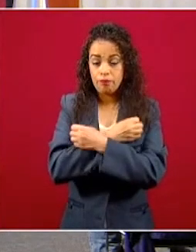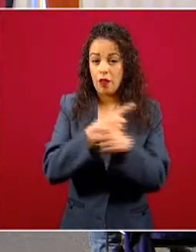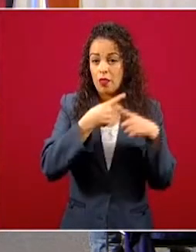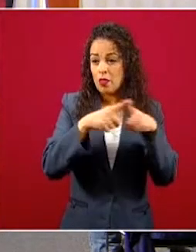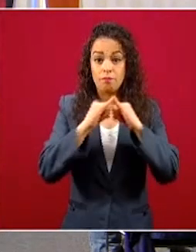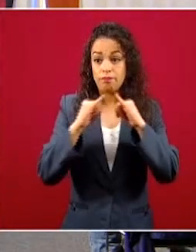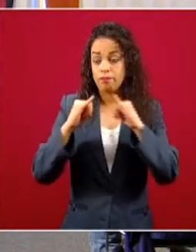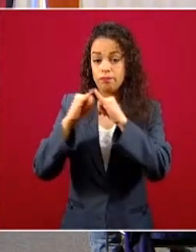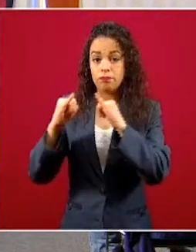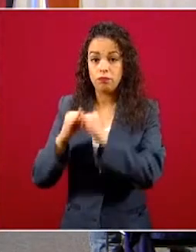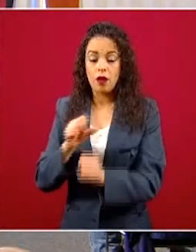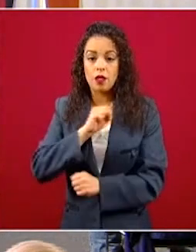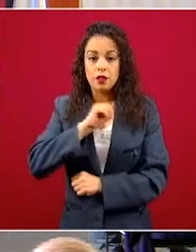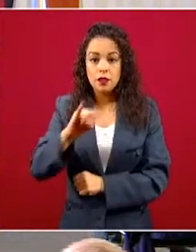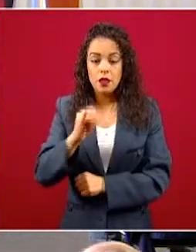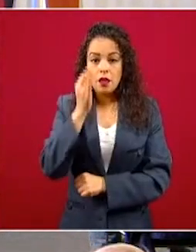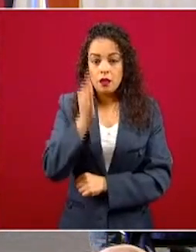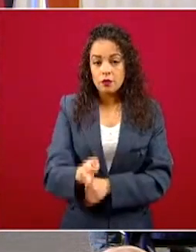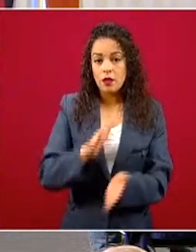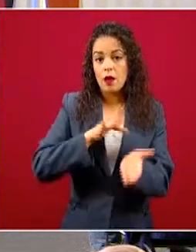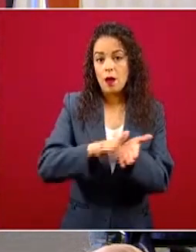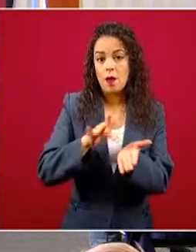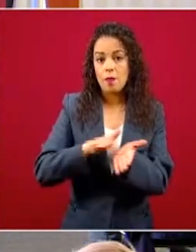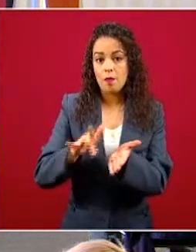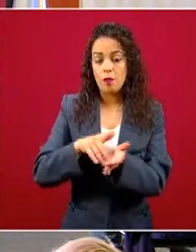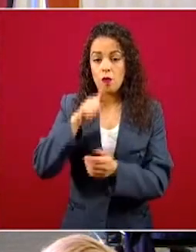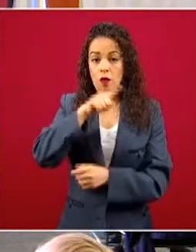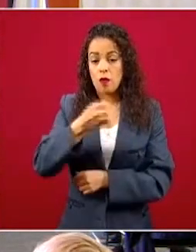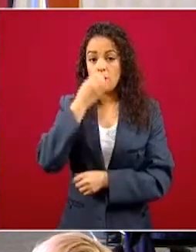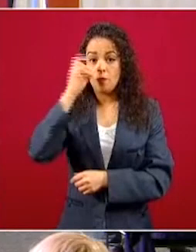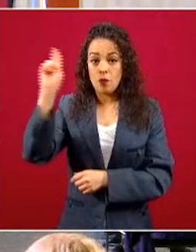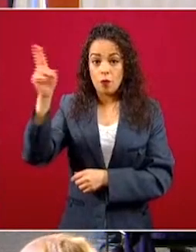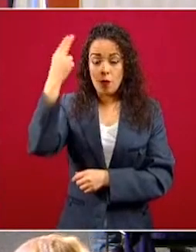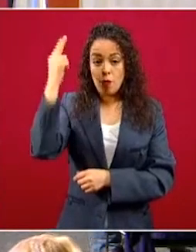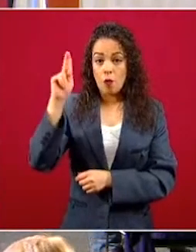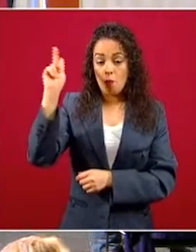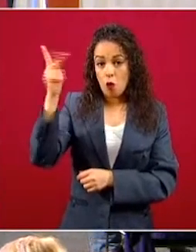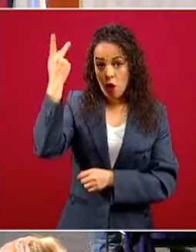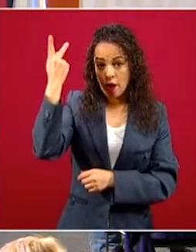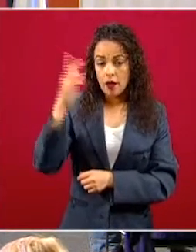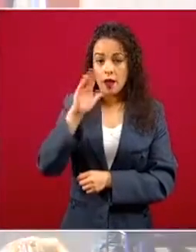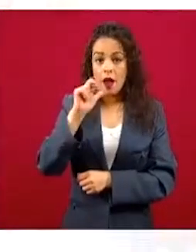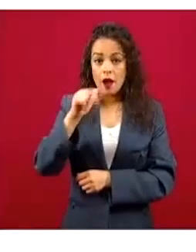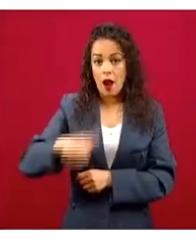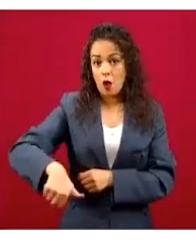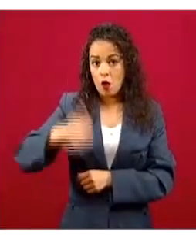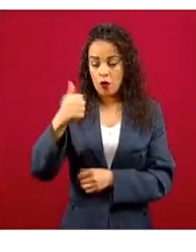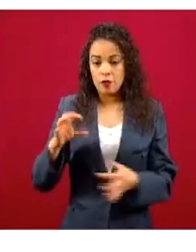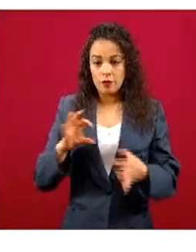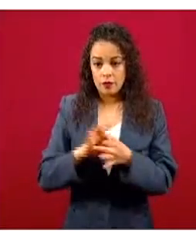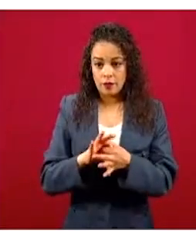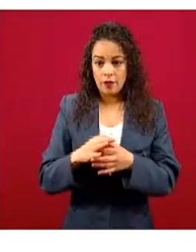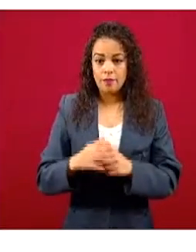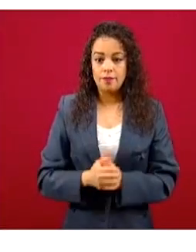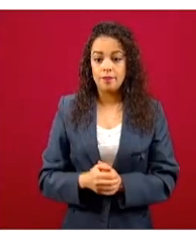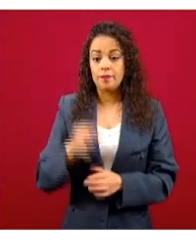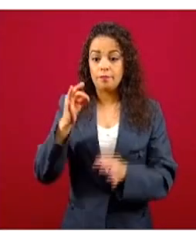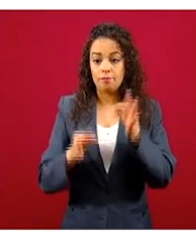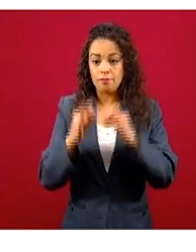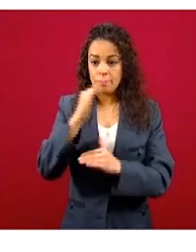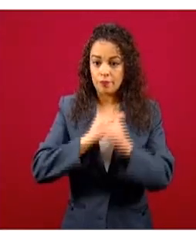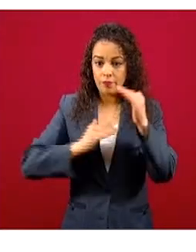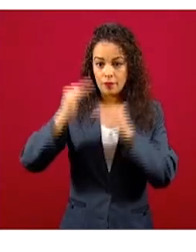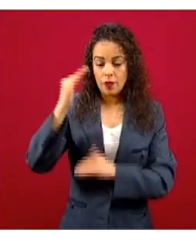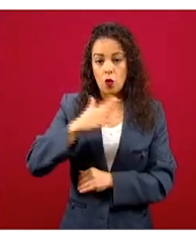al apoyo. Destaco al Instituto Politécnico Nacional con Canal 11, a la Suprema Corte de Justicia con Justicia